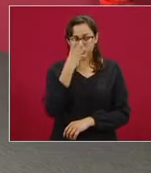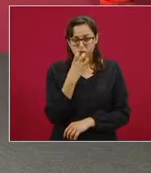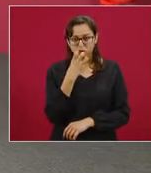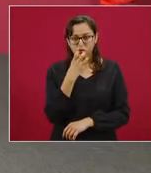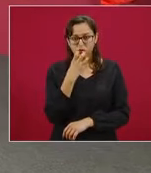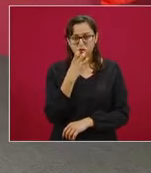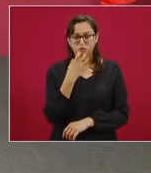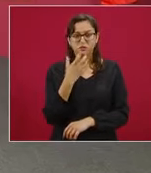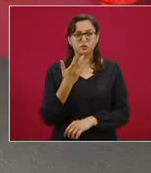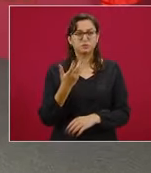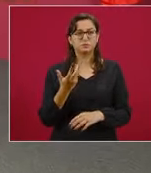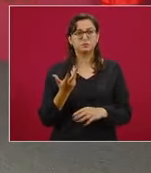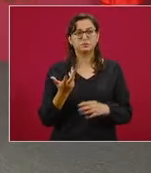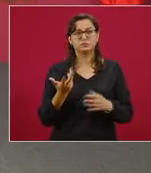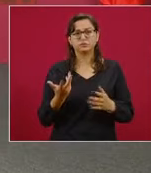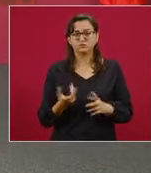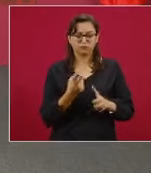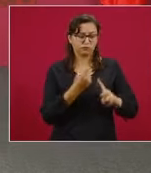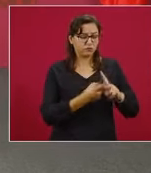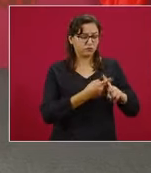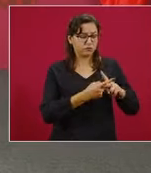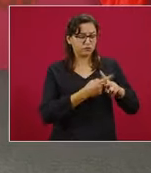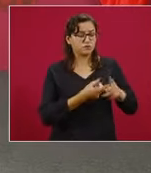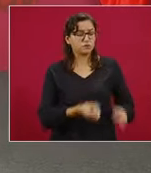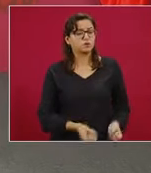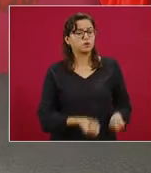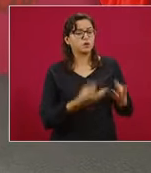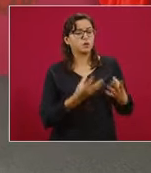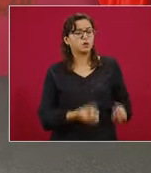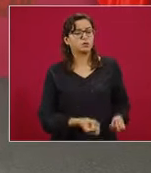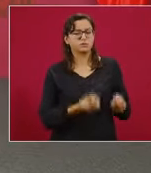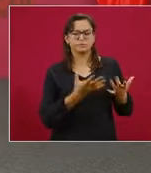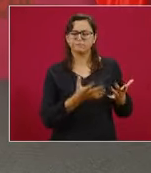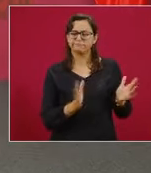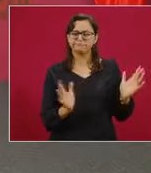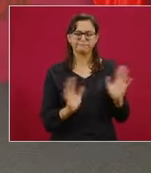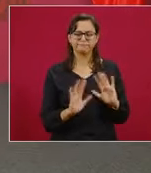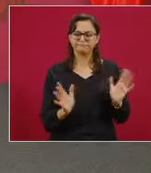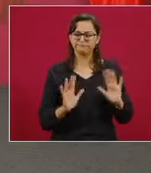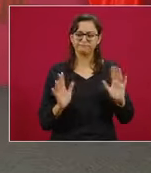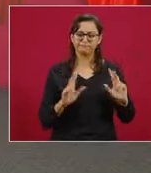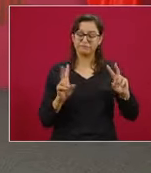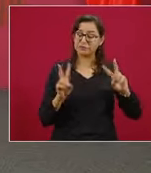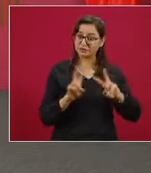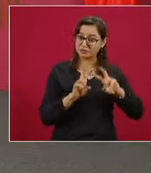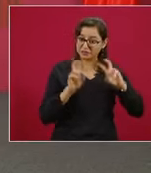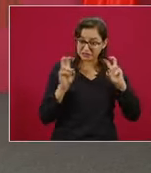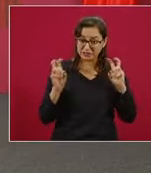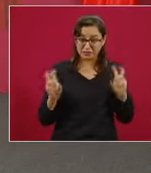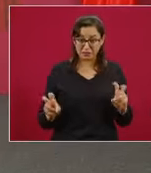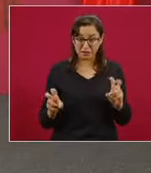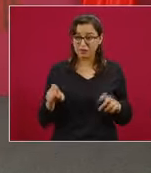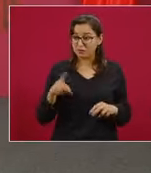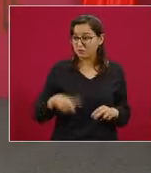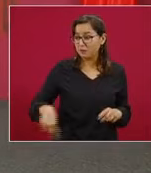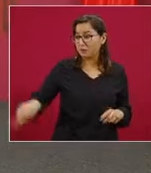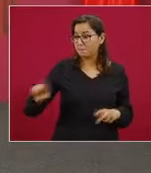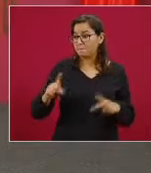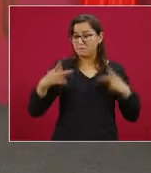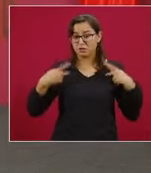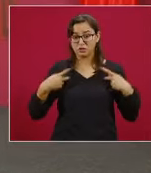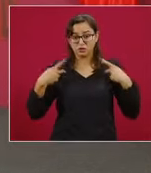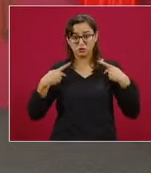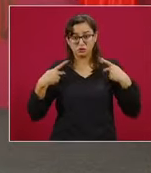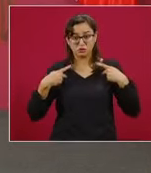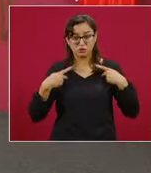numérico, cuantitativo, es algo que tiene que ver con el sufrimiento, con el dolor de